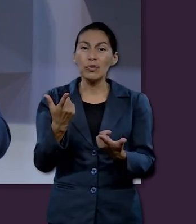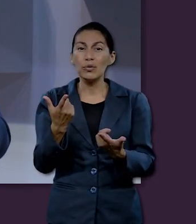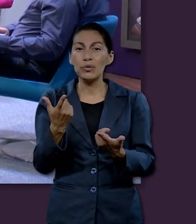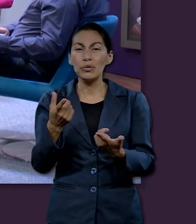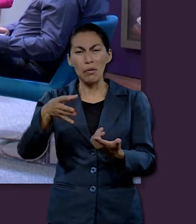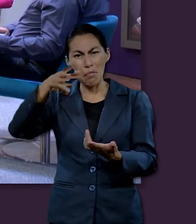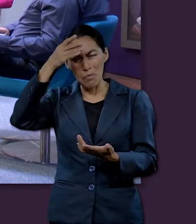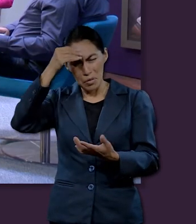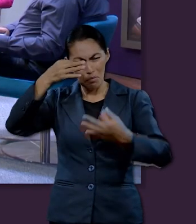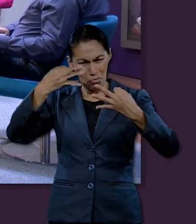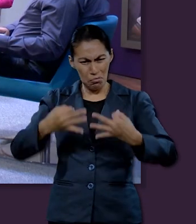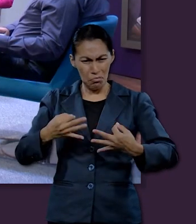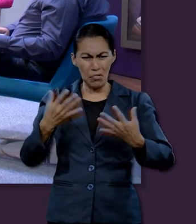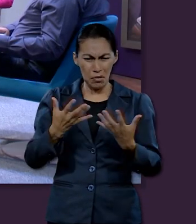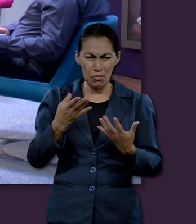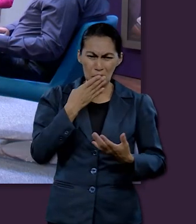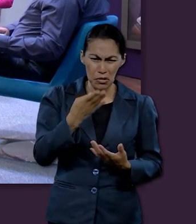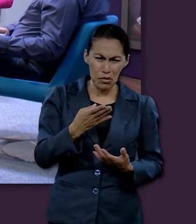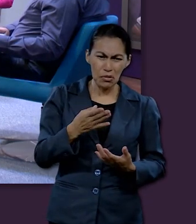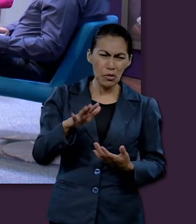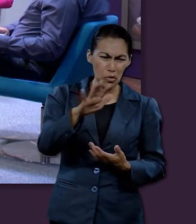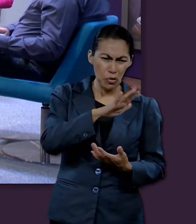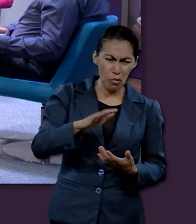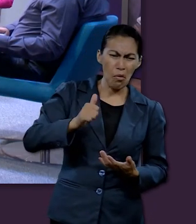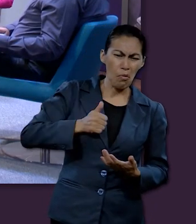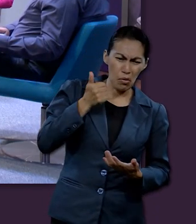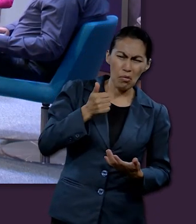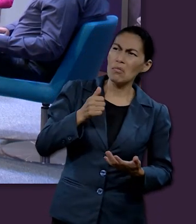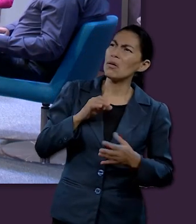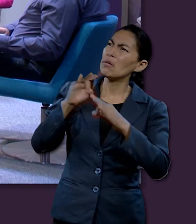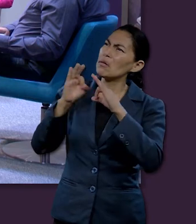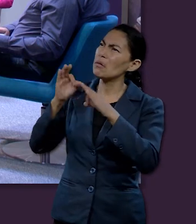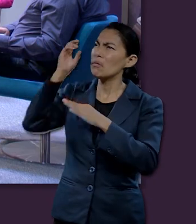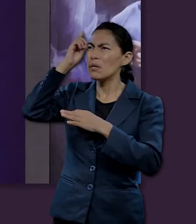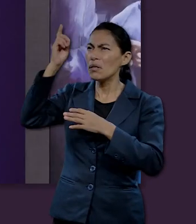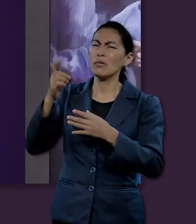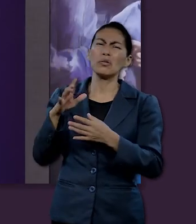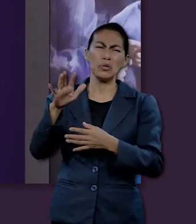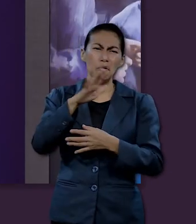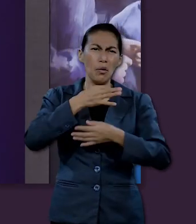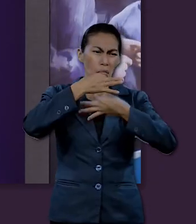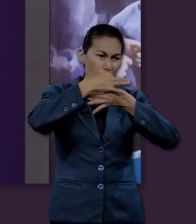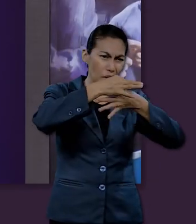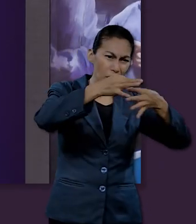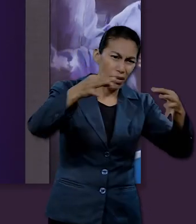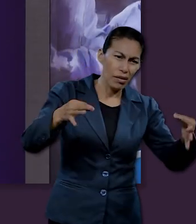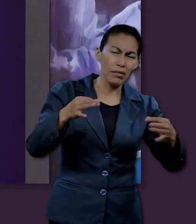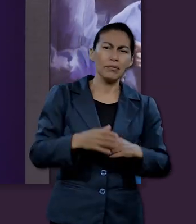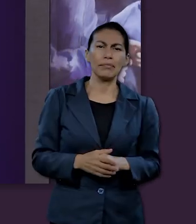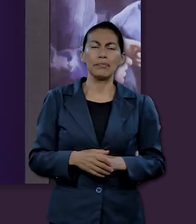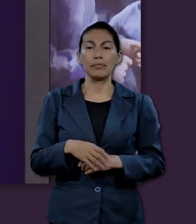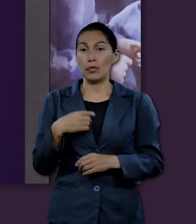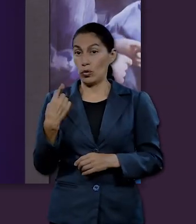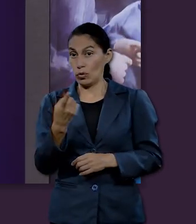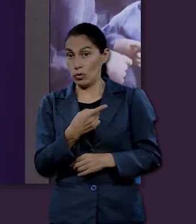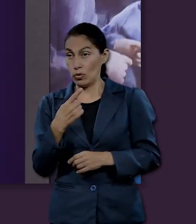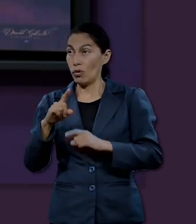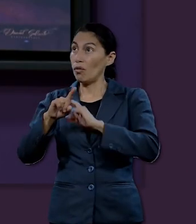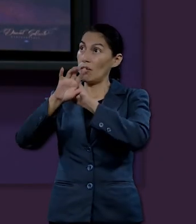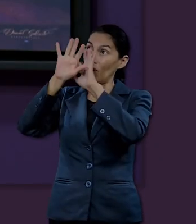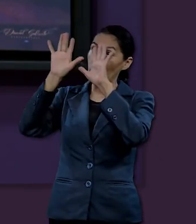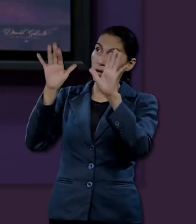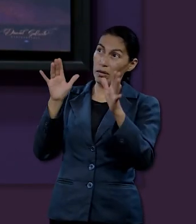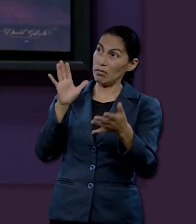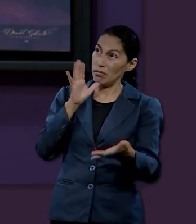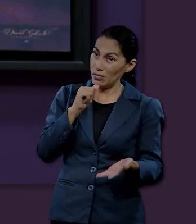aprovechadas en el adelanto de la obra de Dios. Si no hubiera en nosotros nada con qué glorificar su nombre,